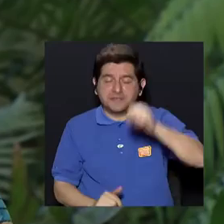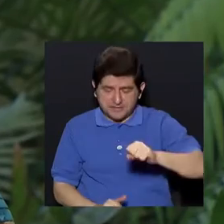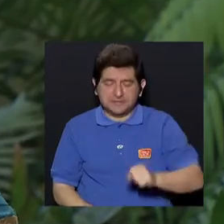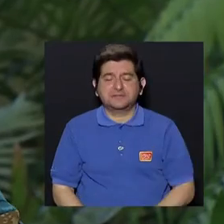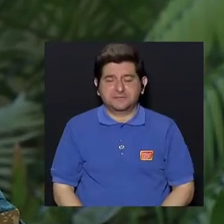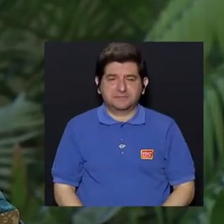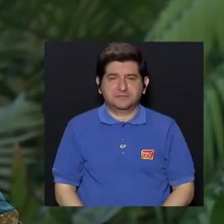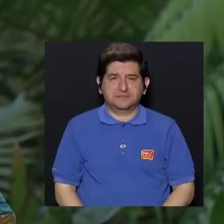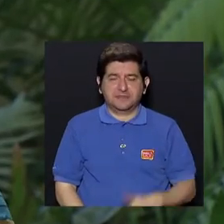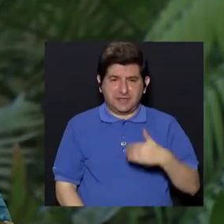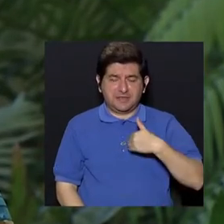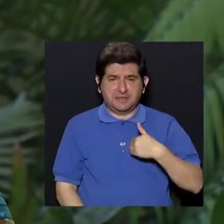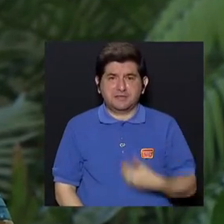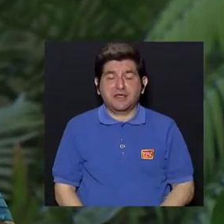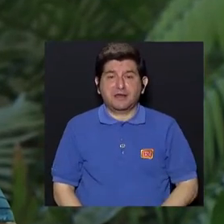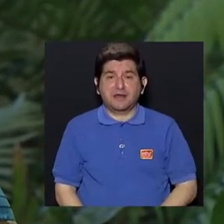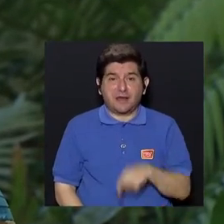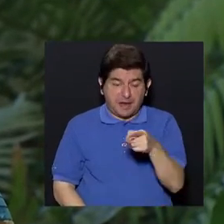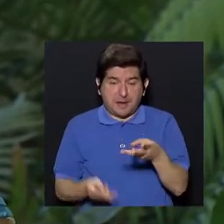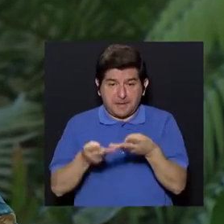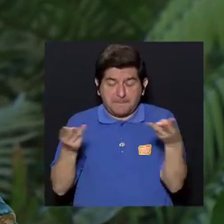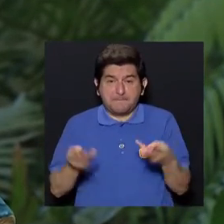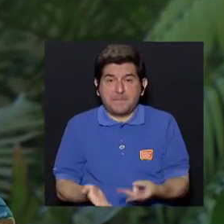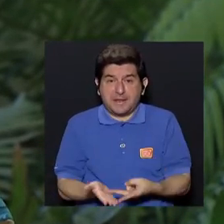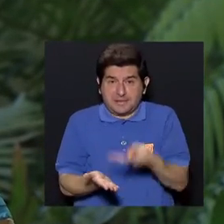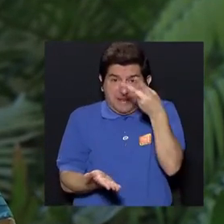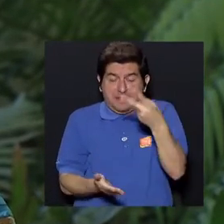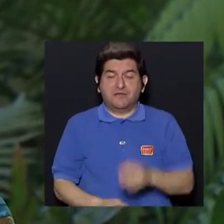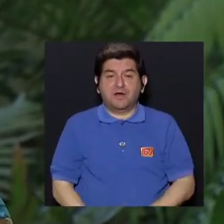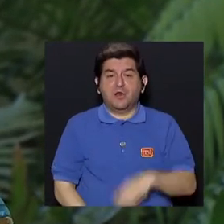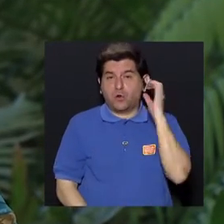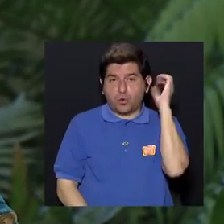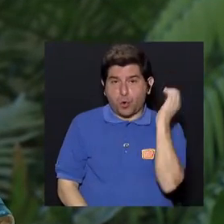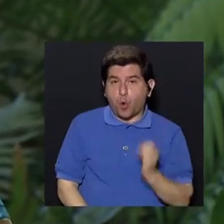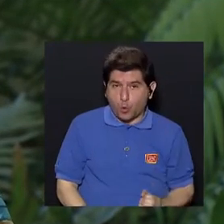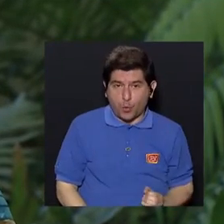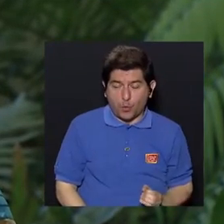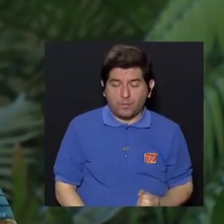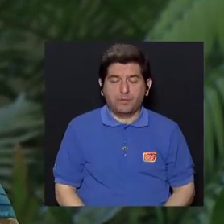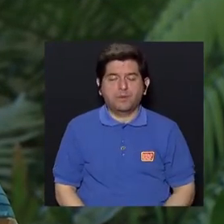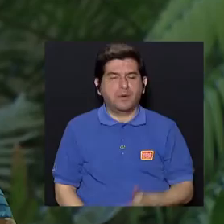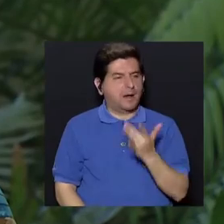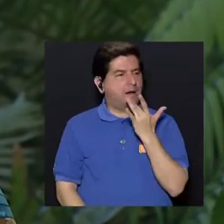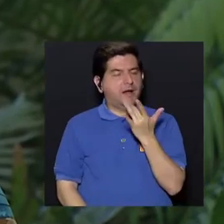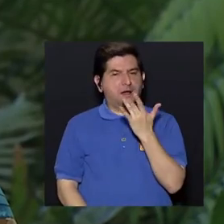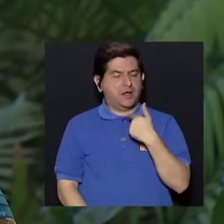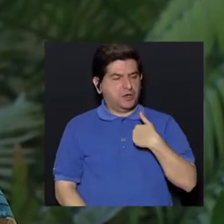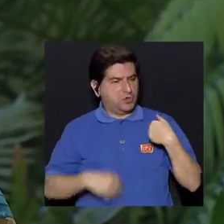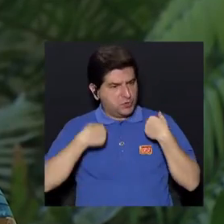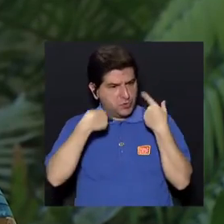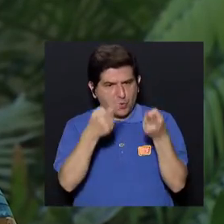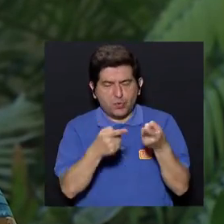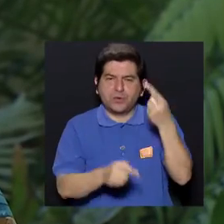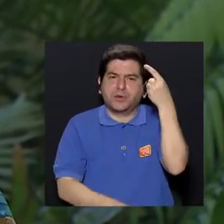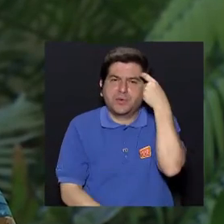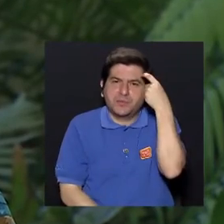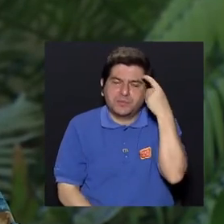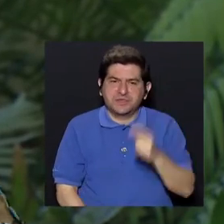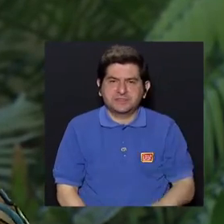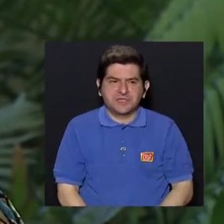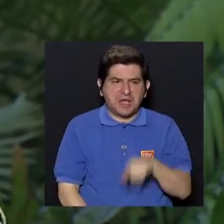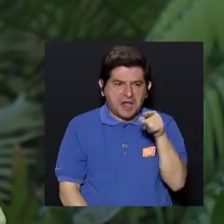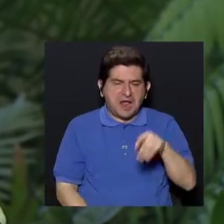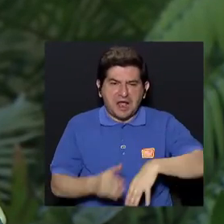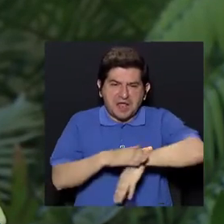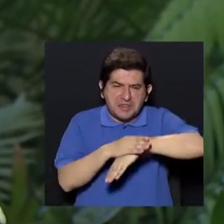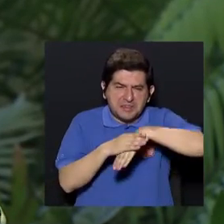recuperar, traen metales preciosos, por ejemplo, el oro, ¿verdad? Entonces, es preferible que yo lleve esto y pensar, ah,